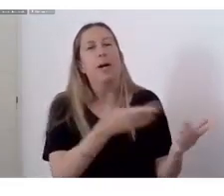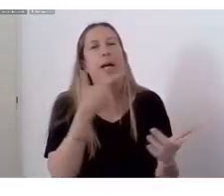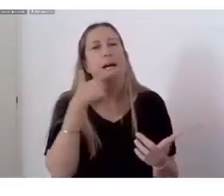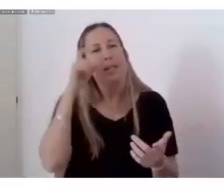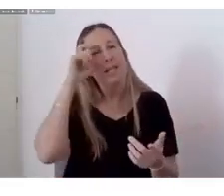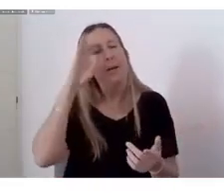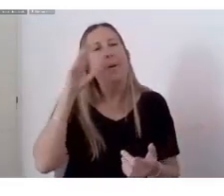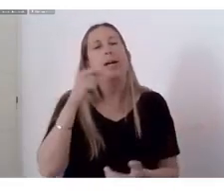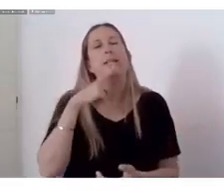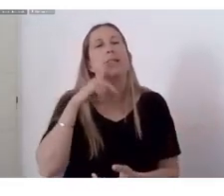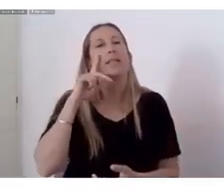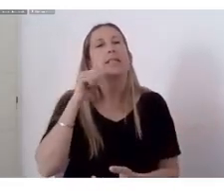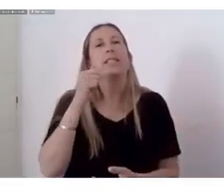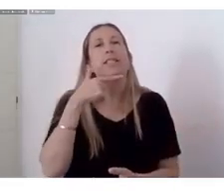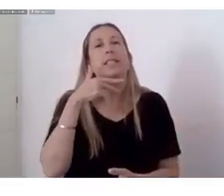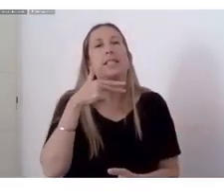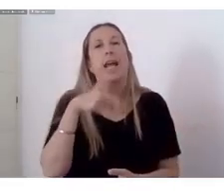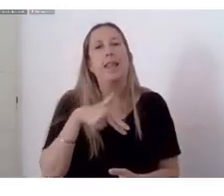Fifi Tango